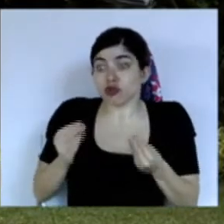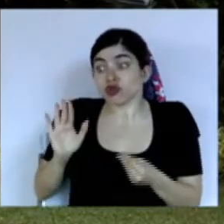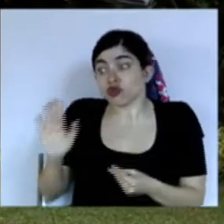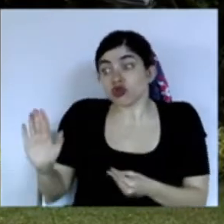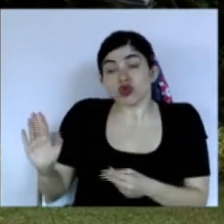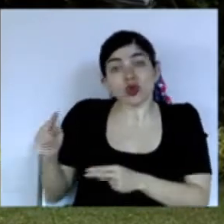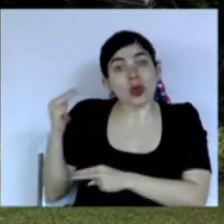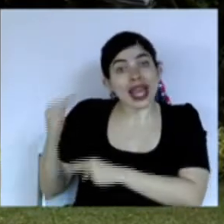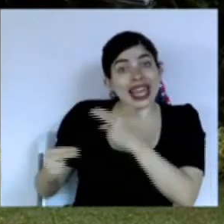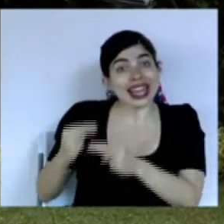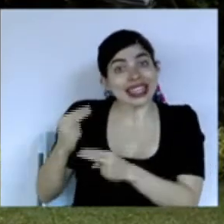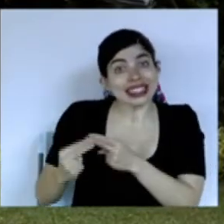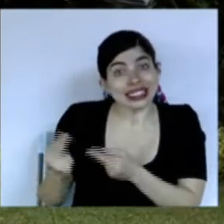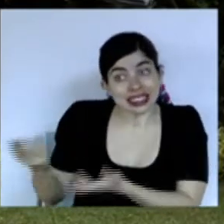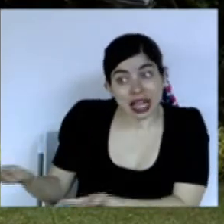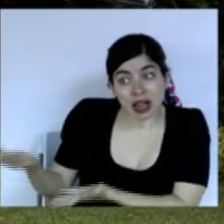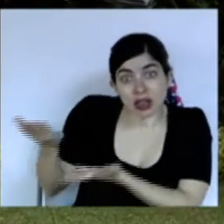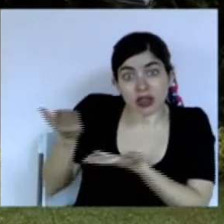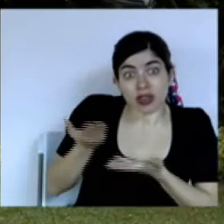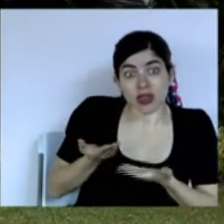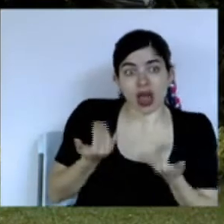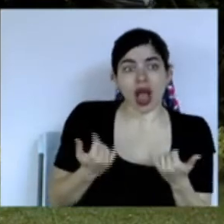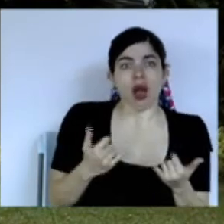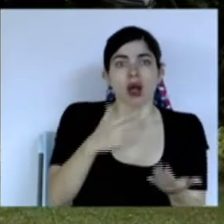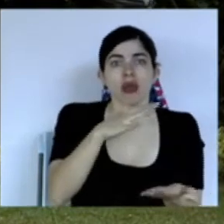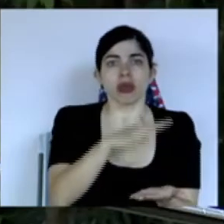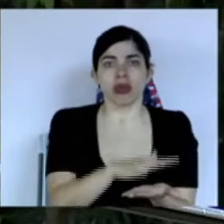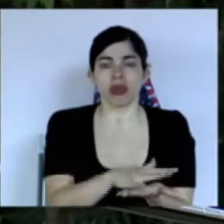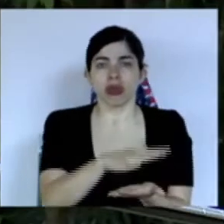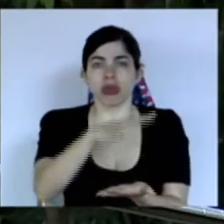legado se ha agotado